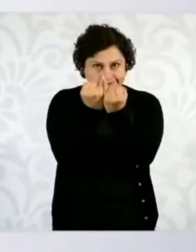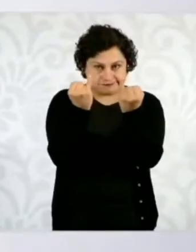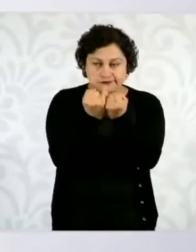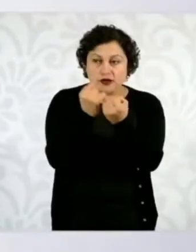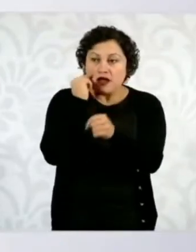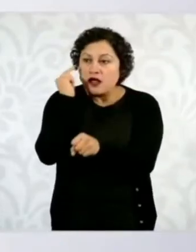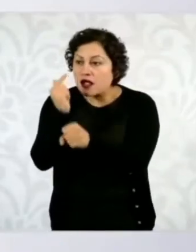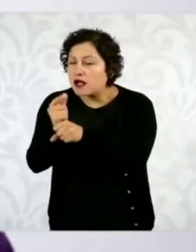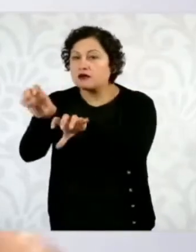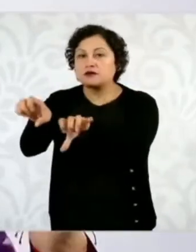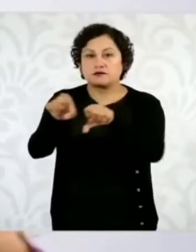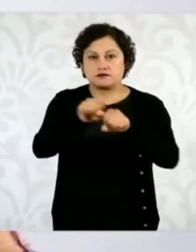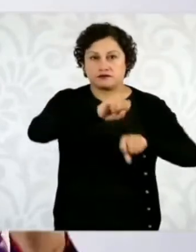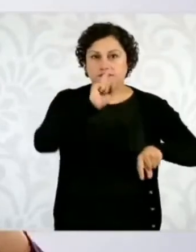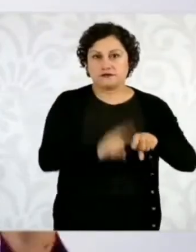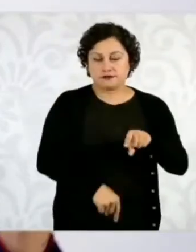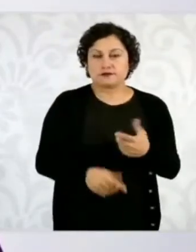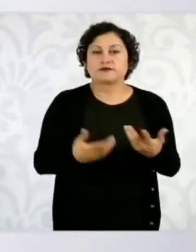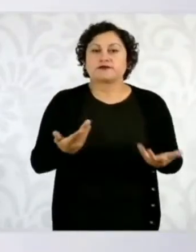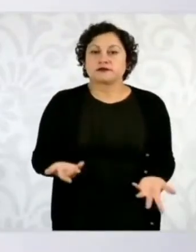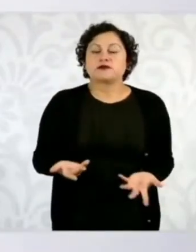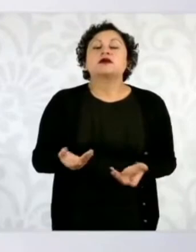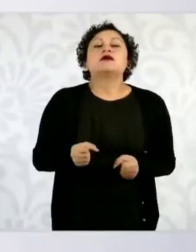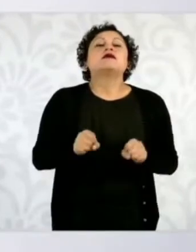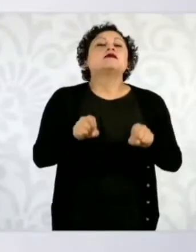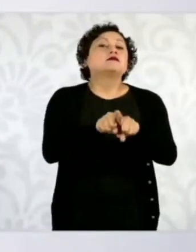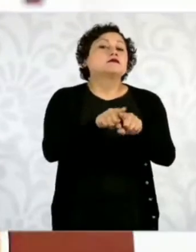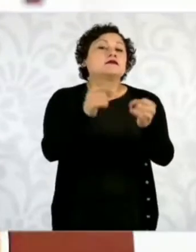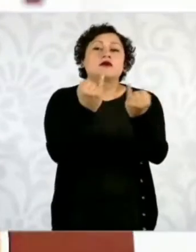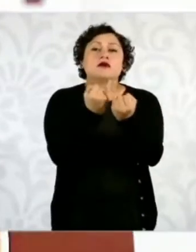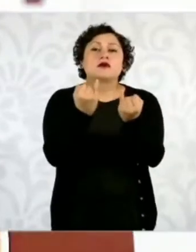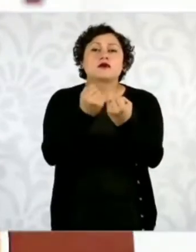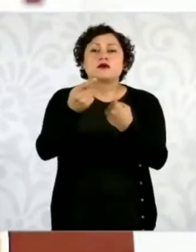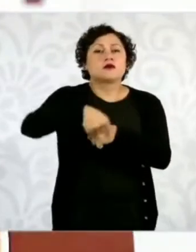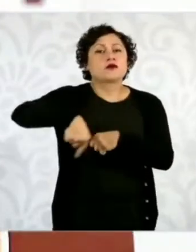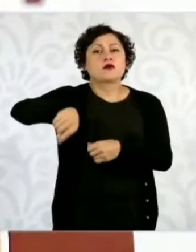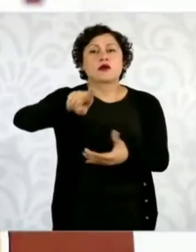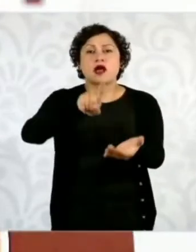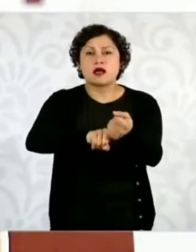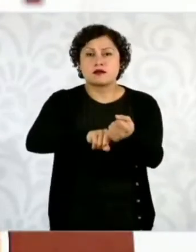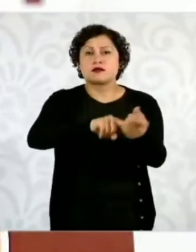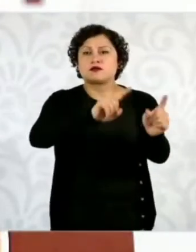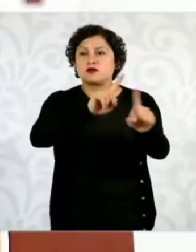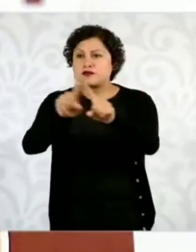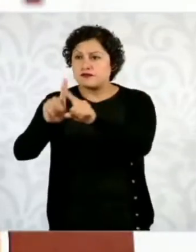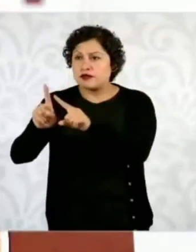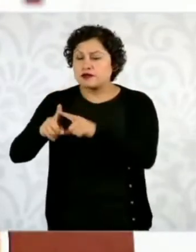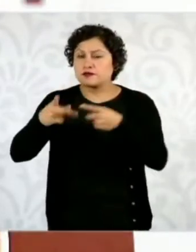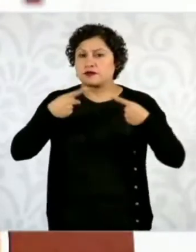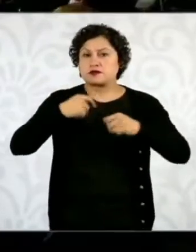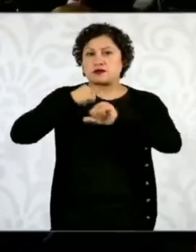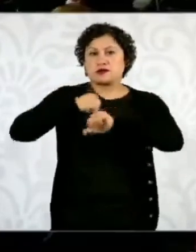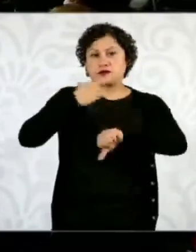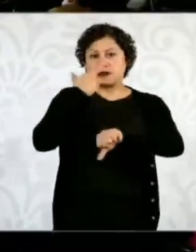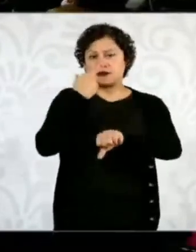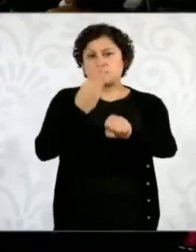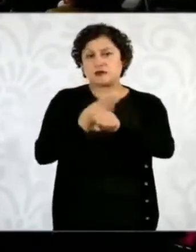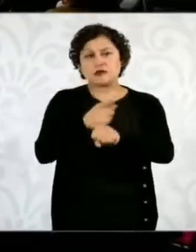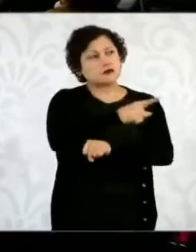también las labores de coordinación que hay con Estados Unidos para evitar el paso.